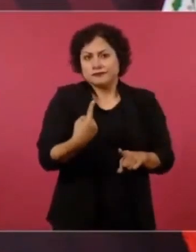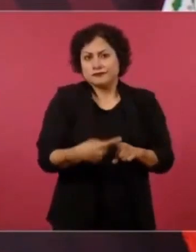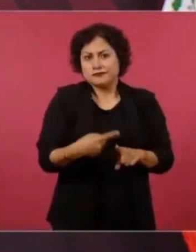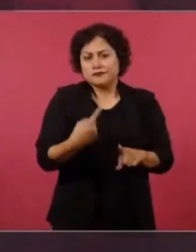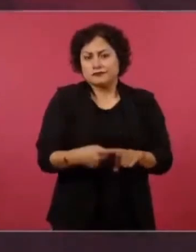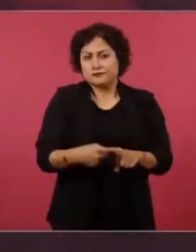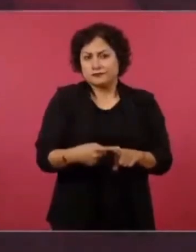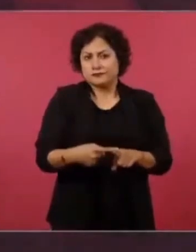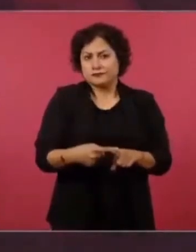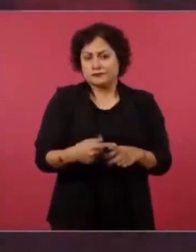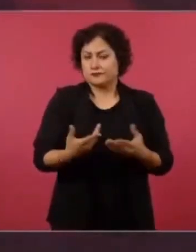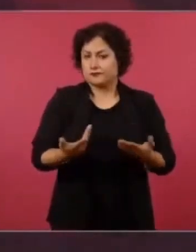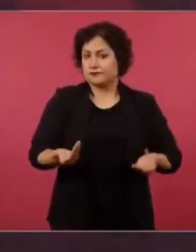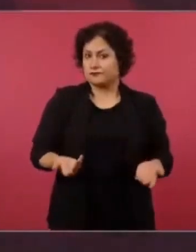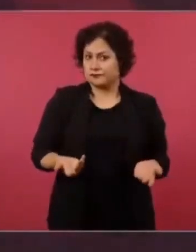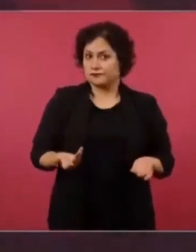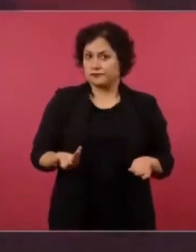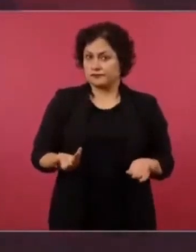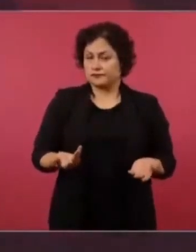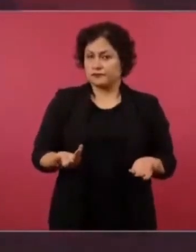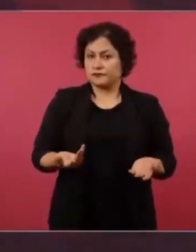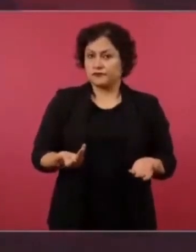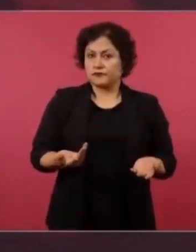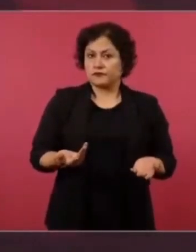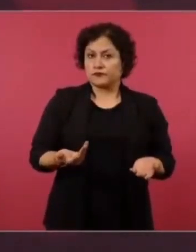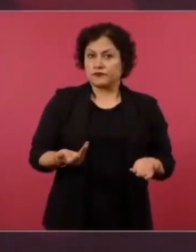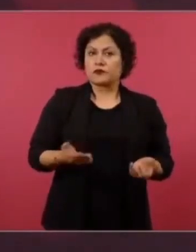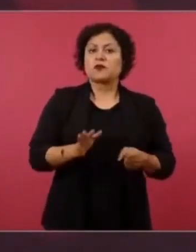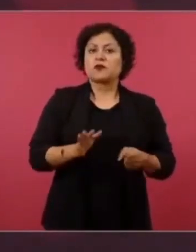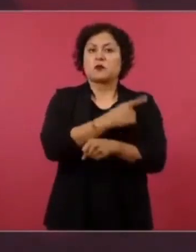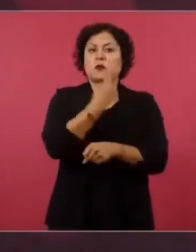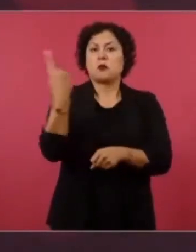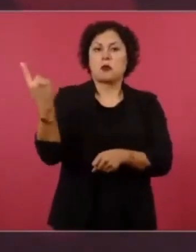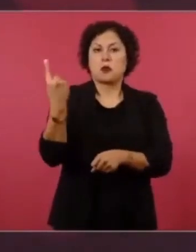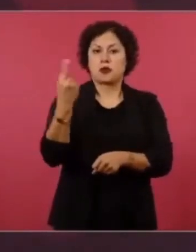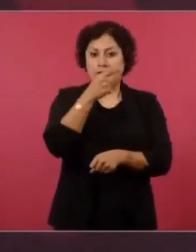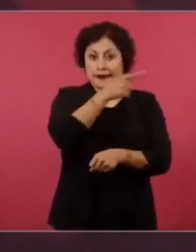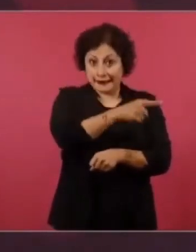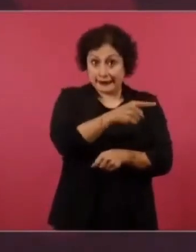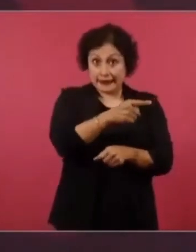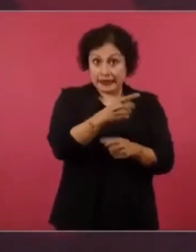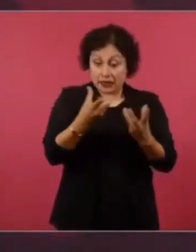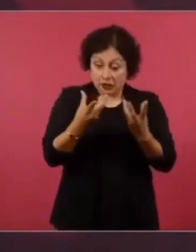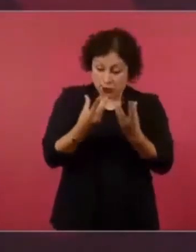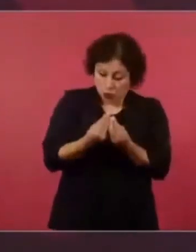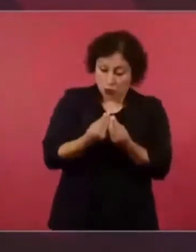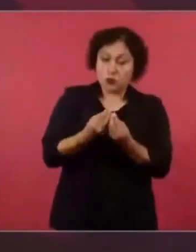Porque todavía después de estar con Calderón, siguió